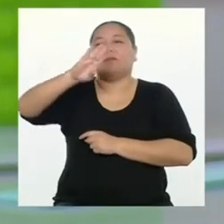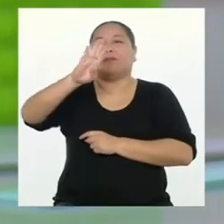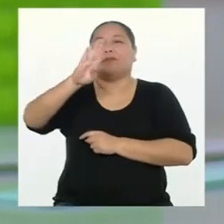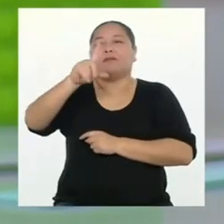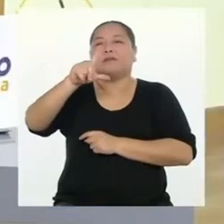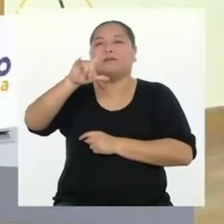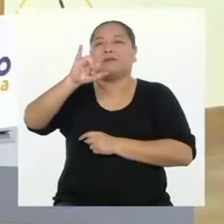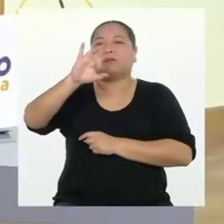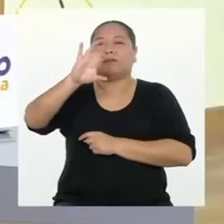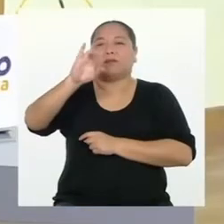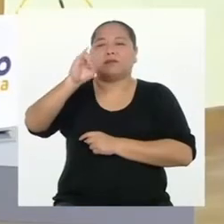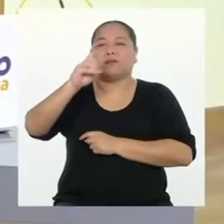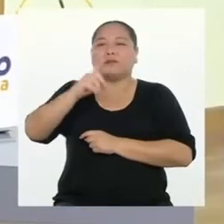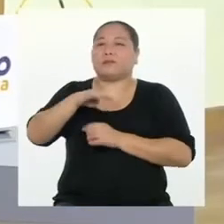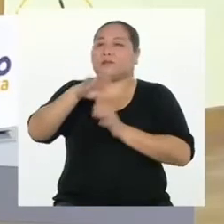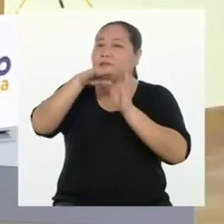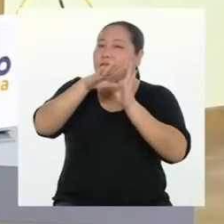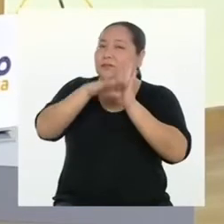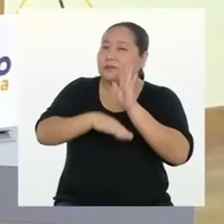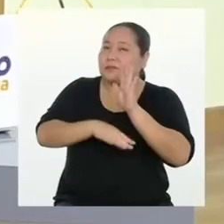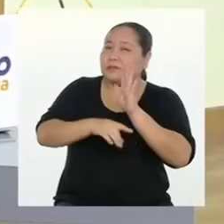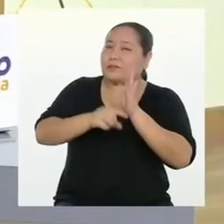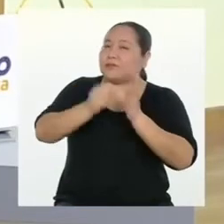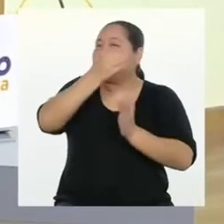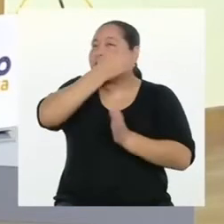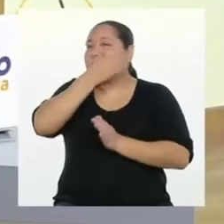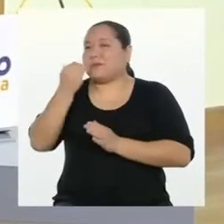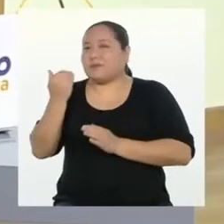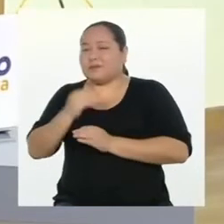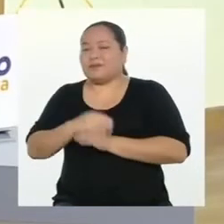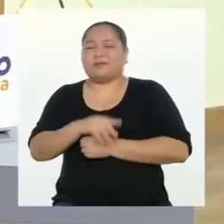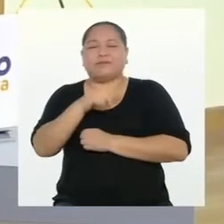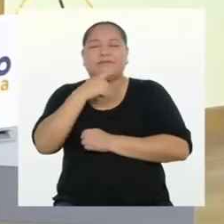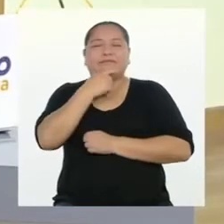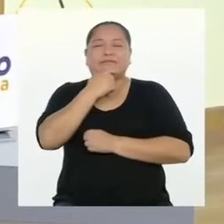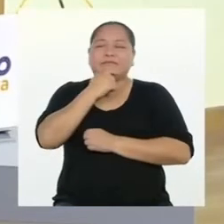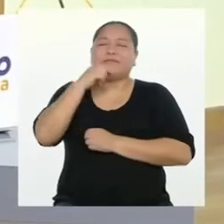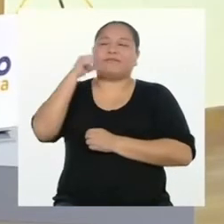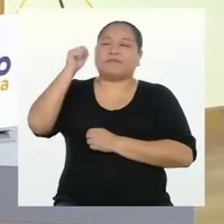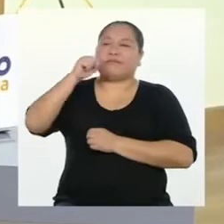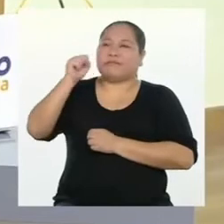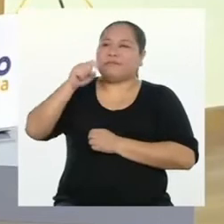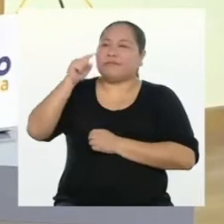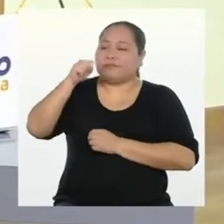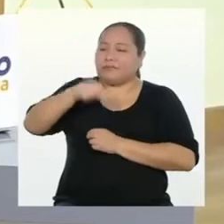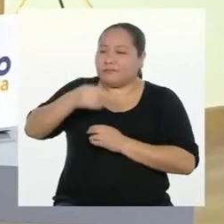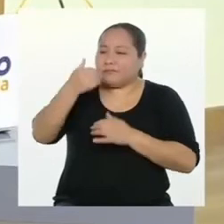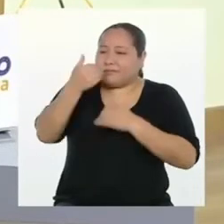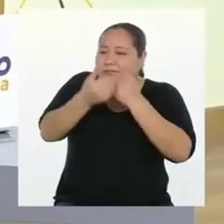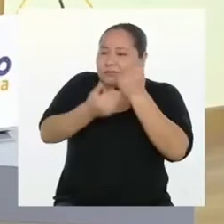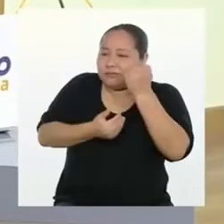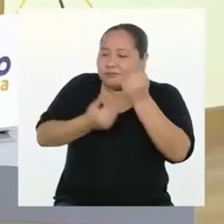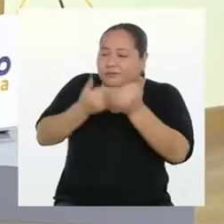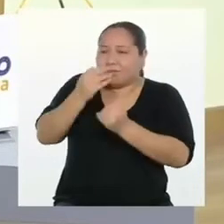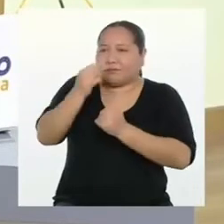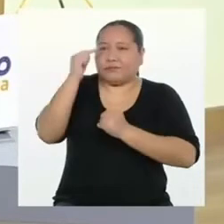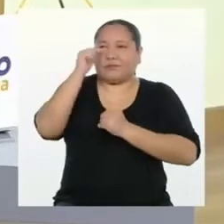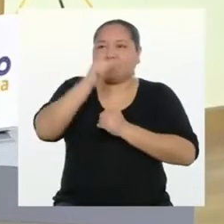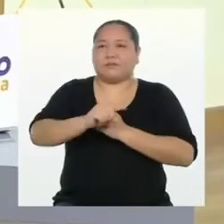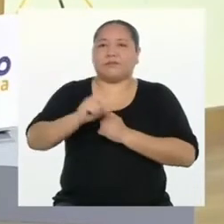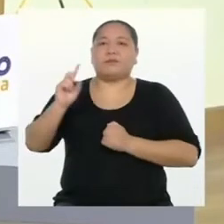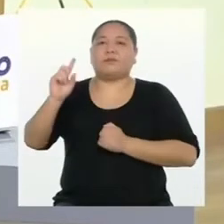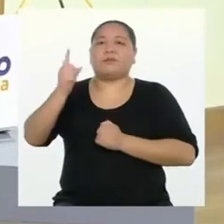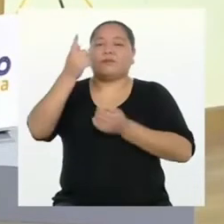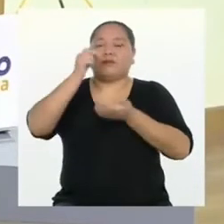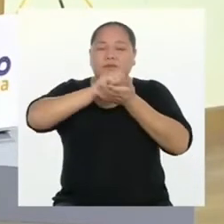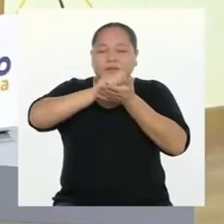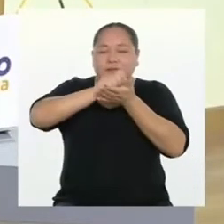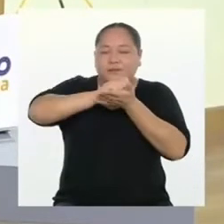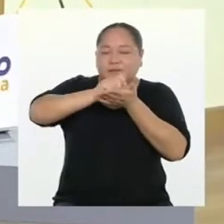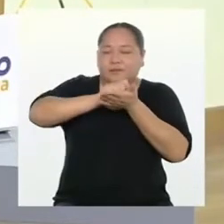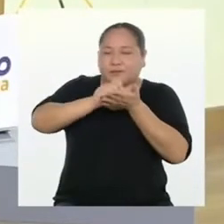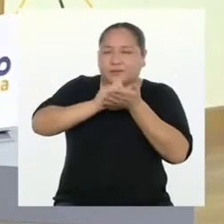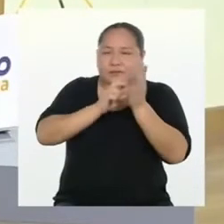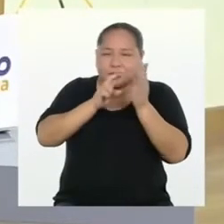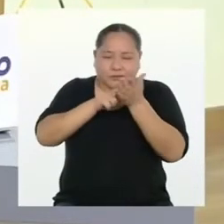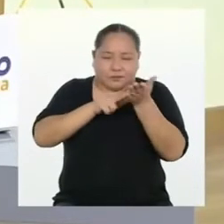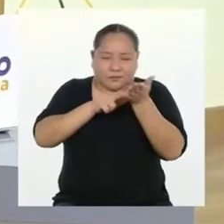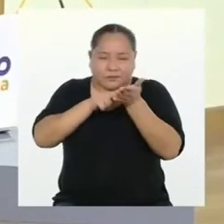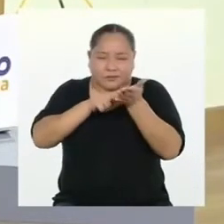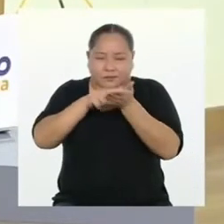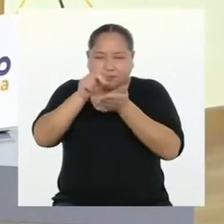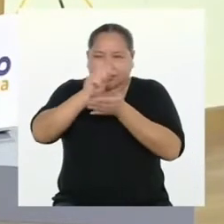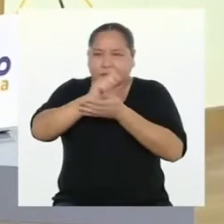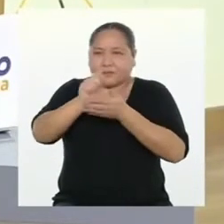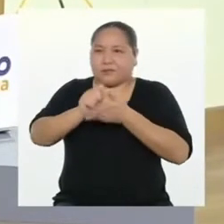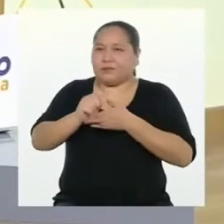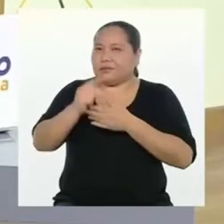Menos es más. Hmm, creo que tienes razón. Bueno, aún estamos en proceso y este puede ser un primer borrador. ¿Qué te parece